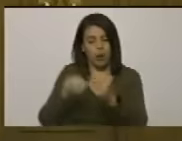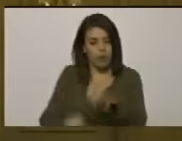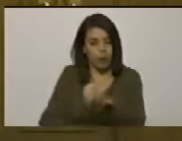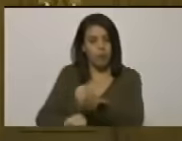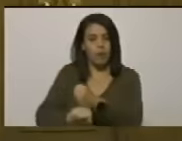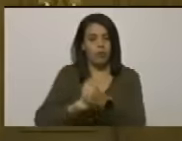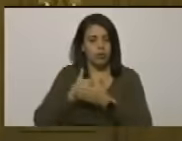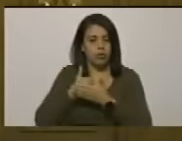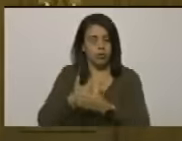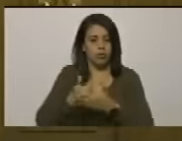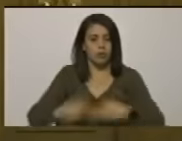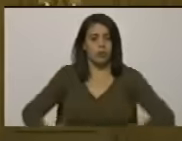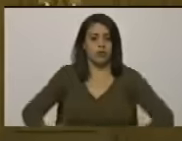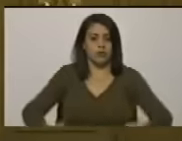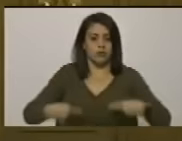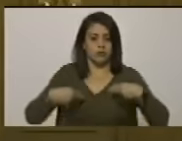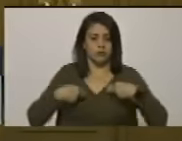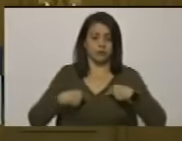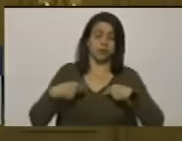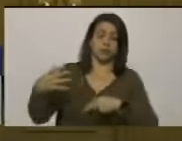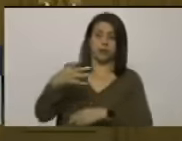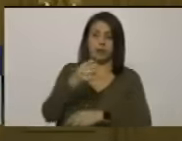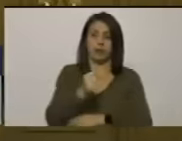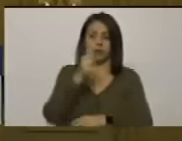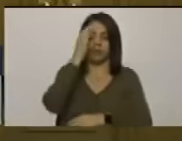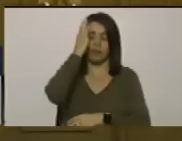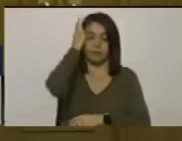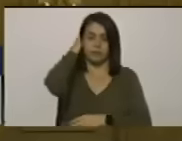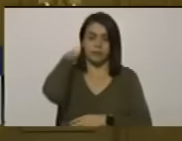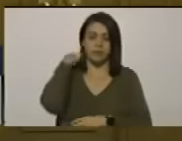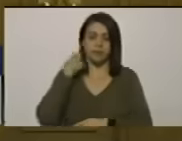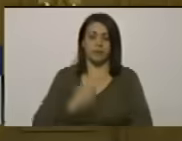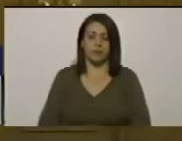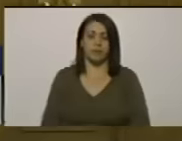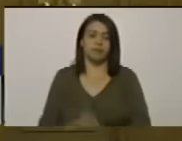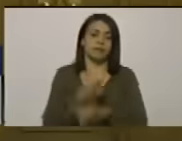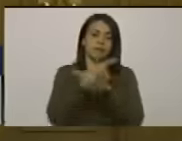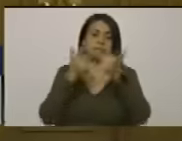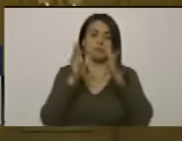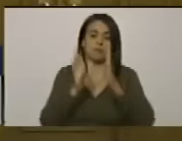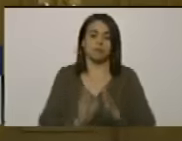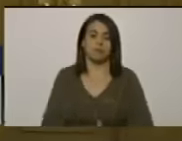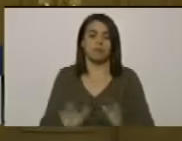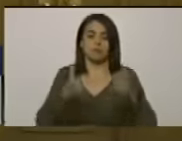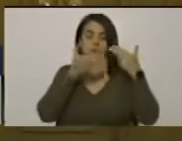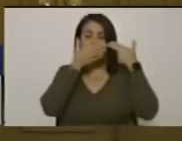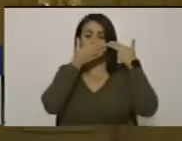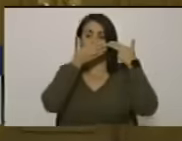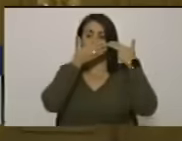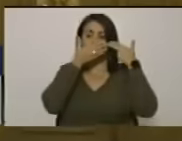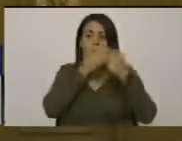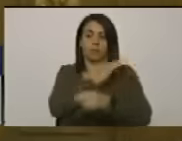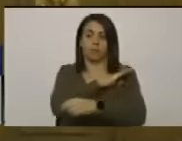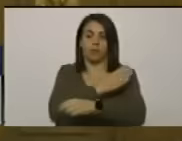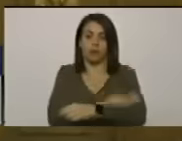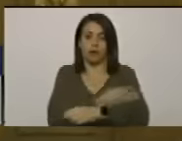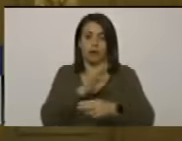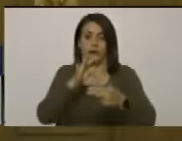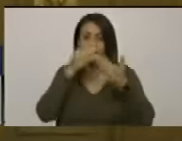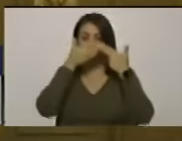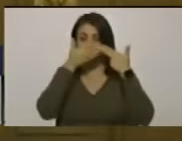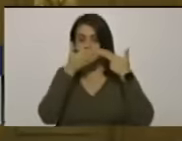humanitario para lograr la liberación de secuestrados en poder de la FARC